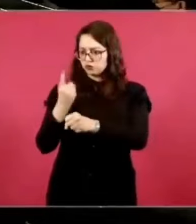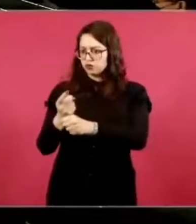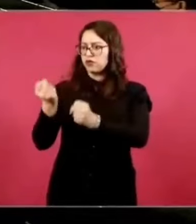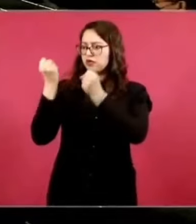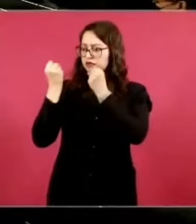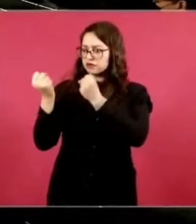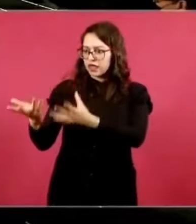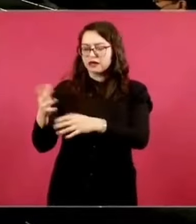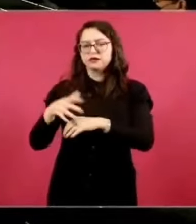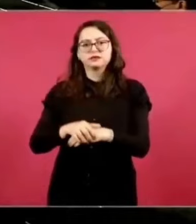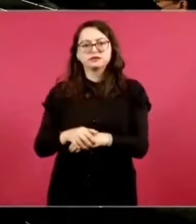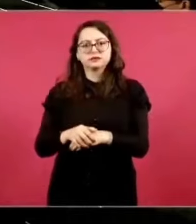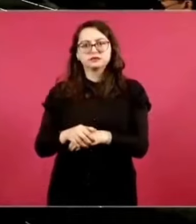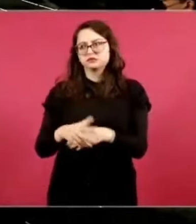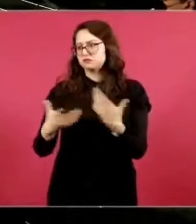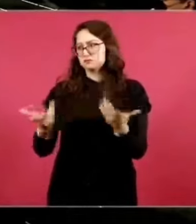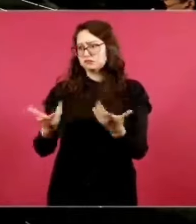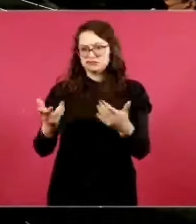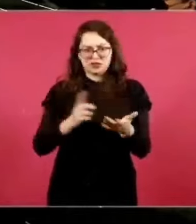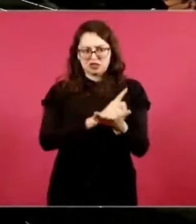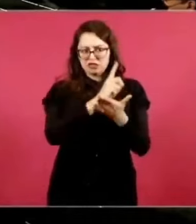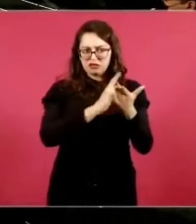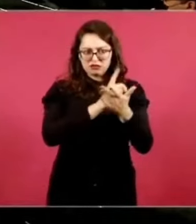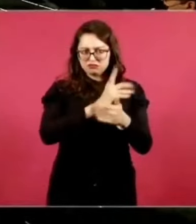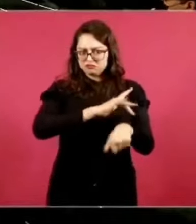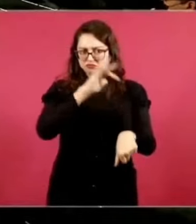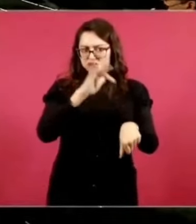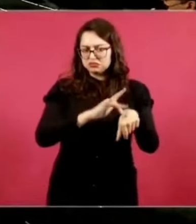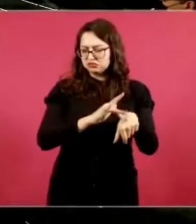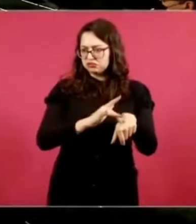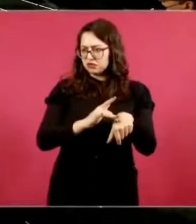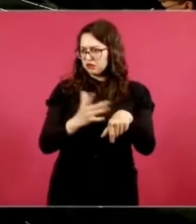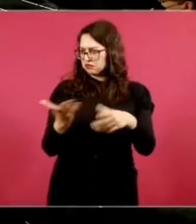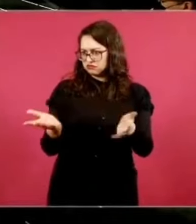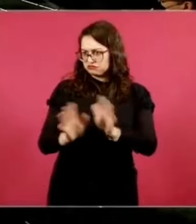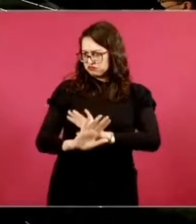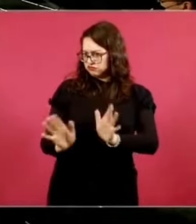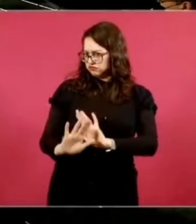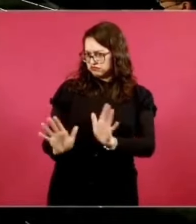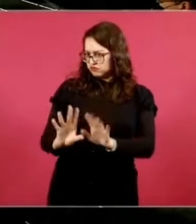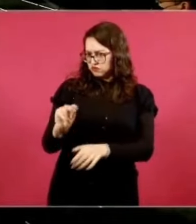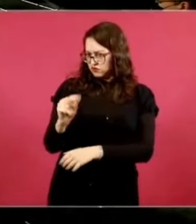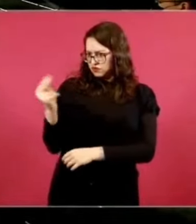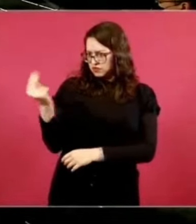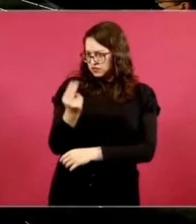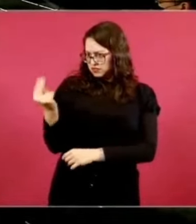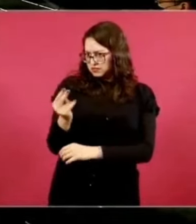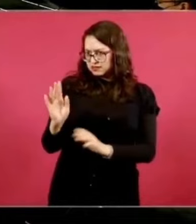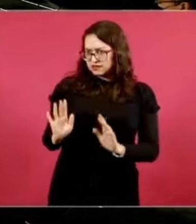que los jóvenes